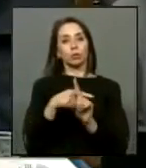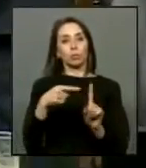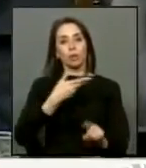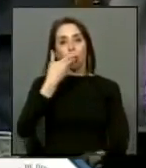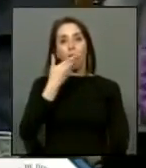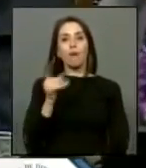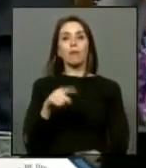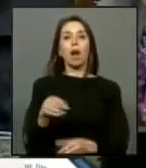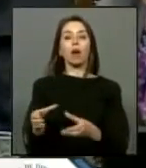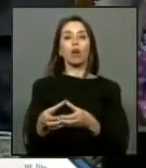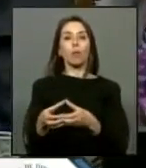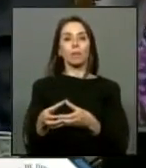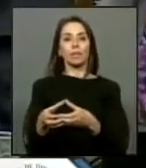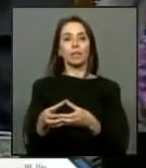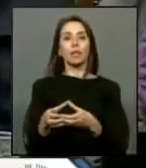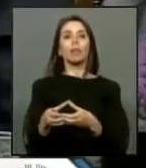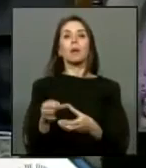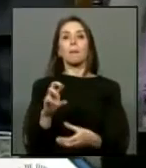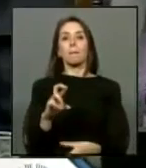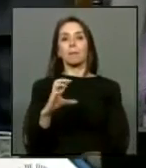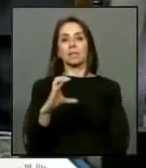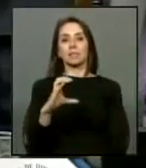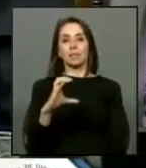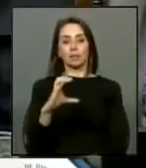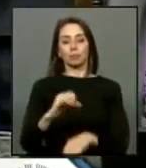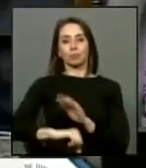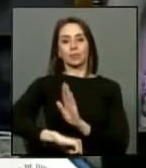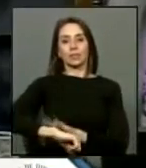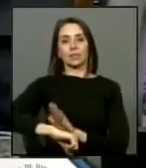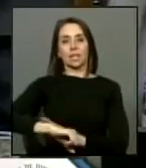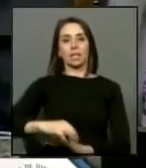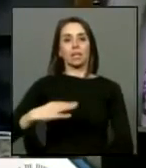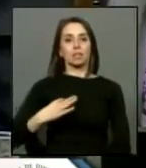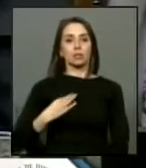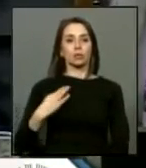medio al comité del partido comunista e izquierda ciudadana